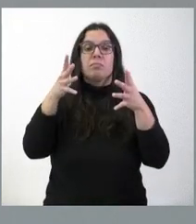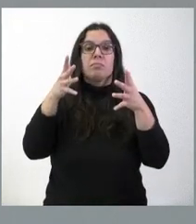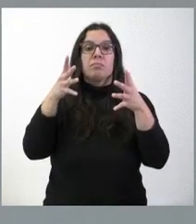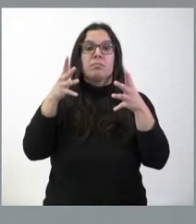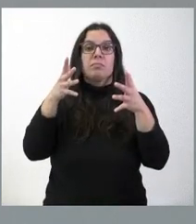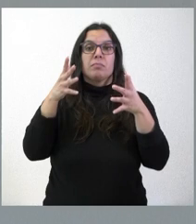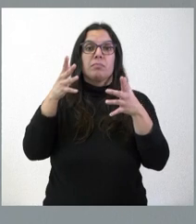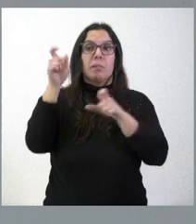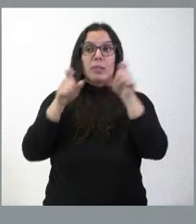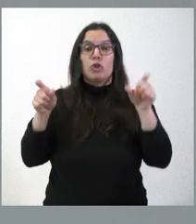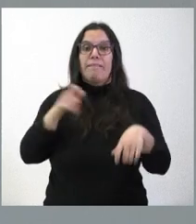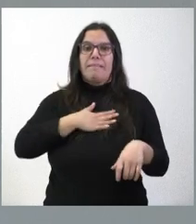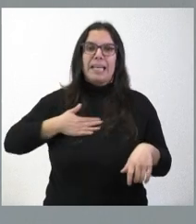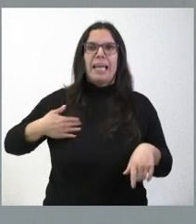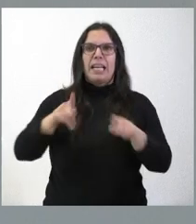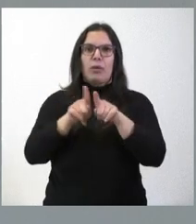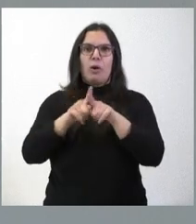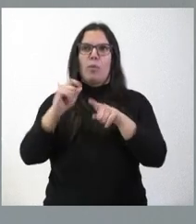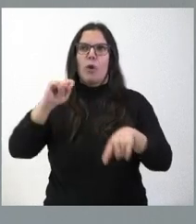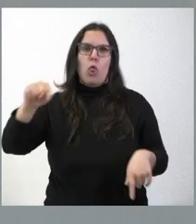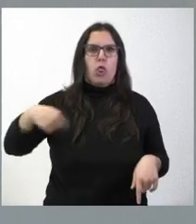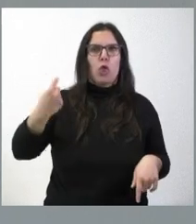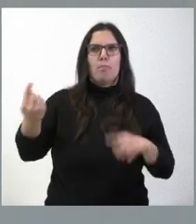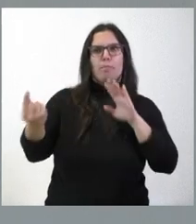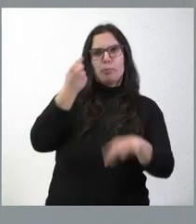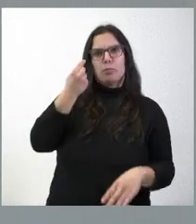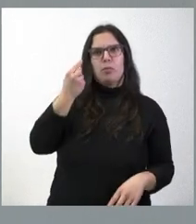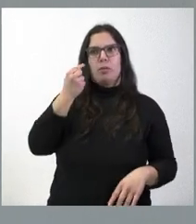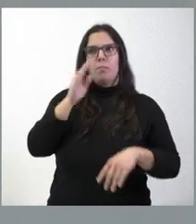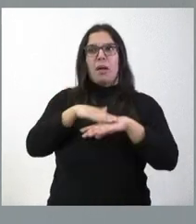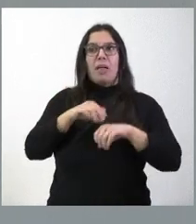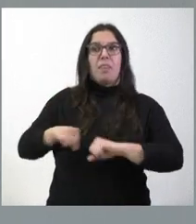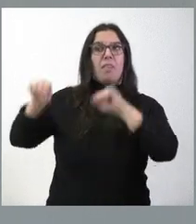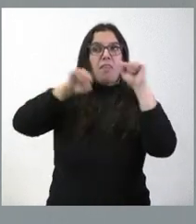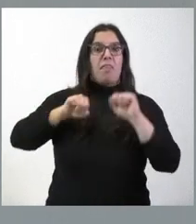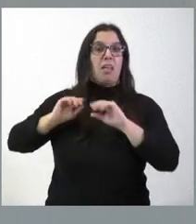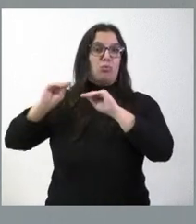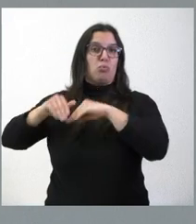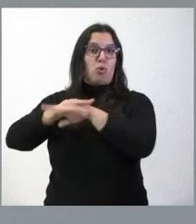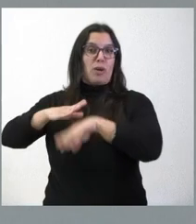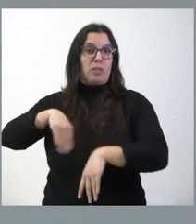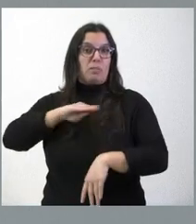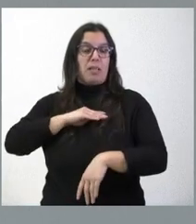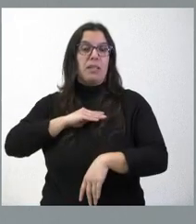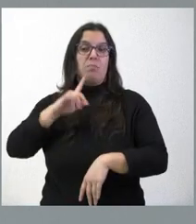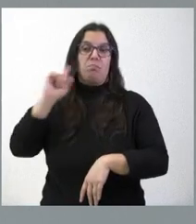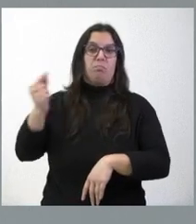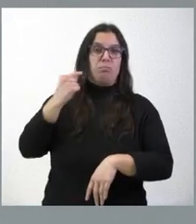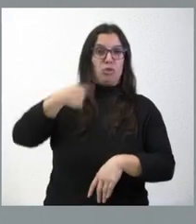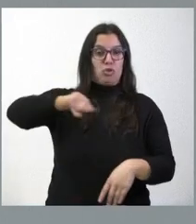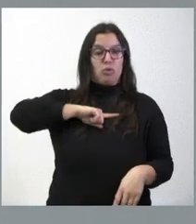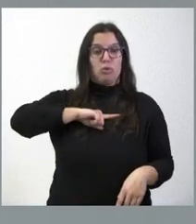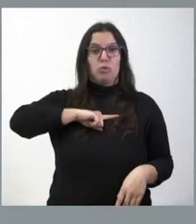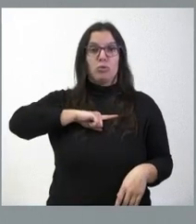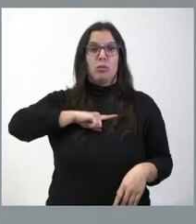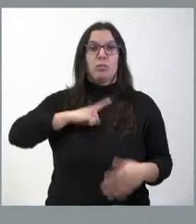apuntar, intentando defender con ello quizá al Gobierno socialista, apuntar a la Junta de Castilla y León, que